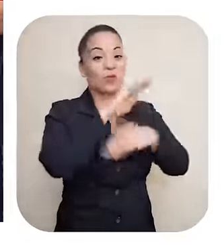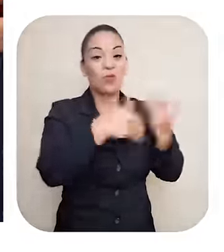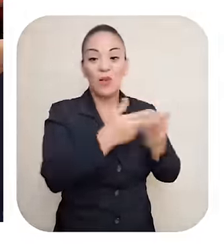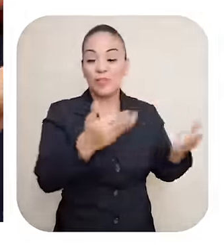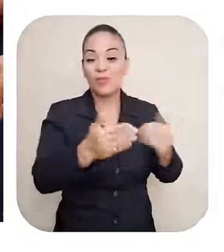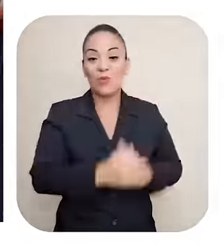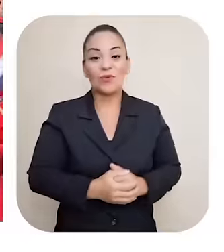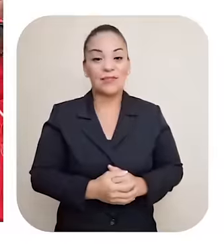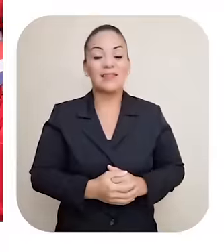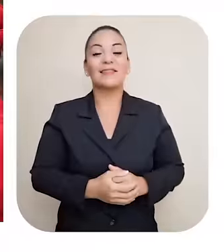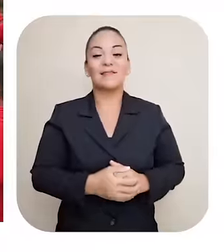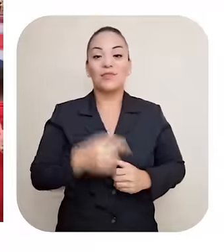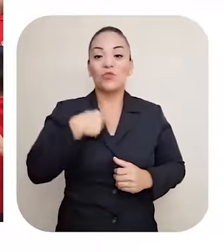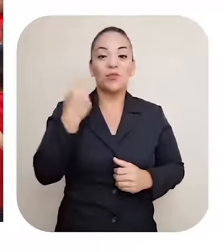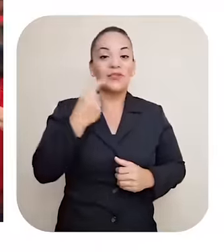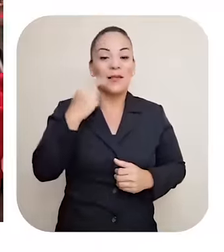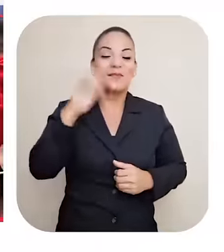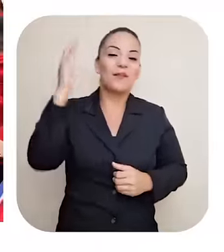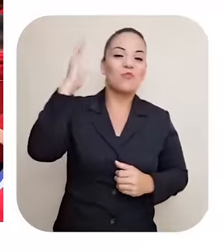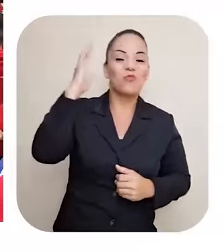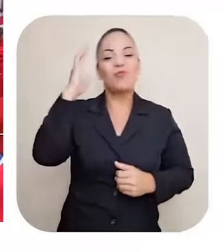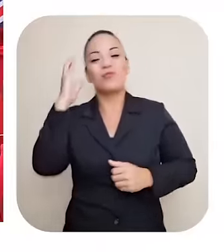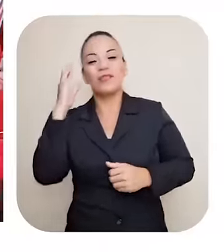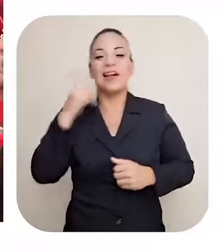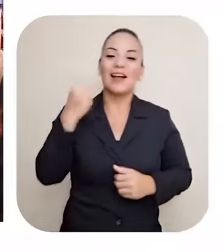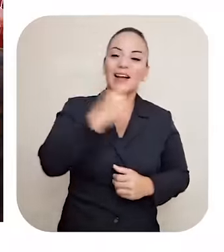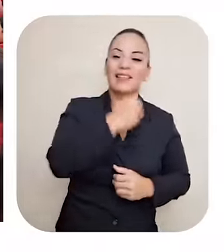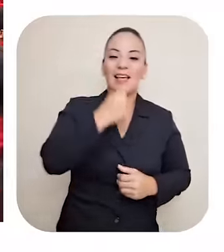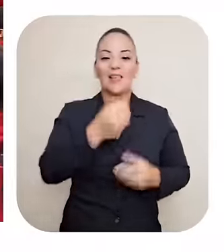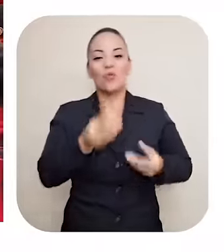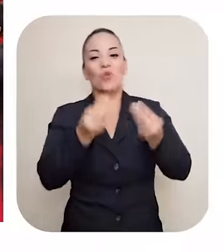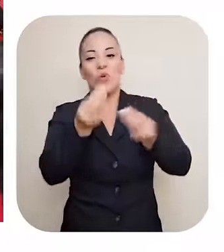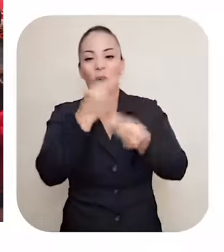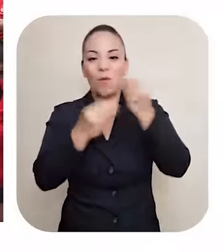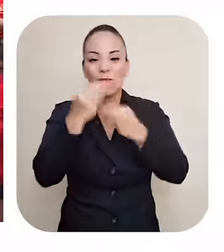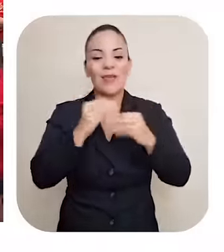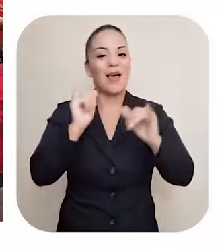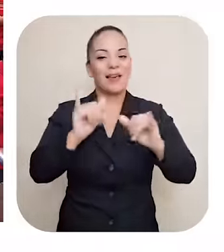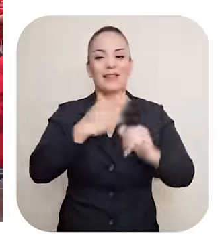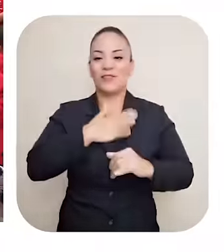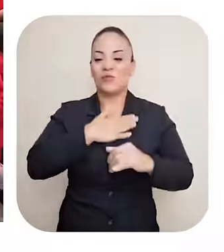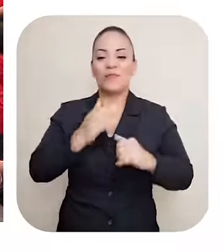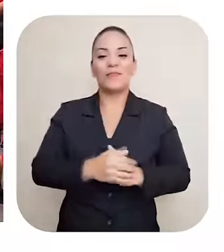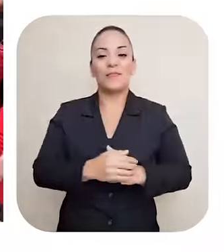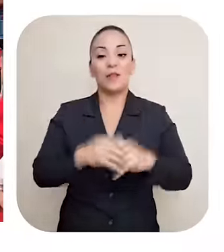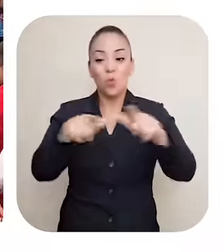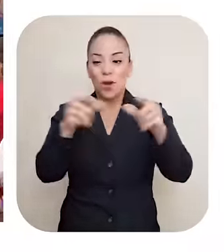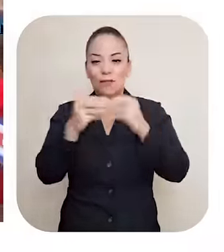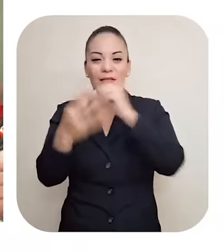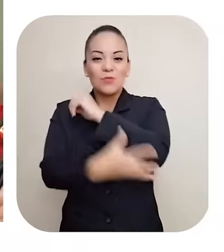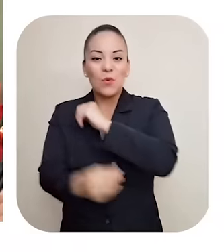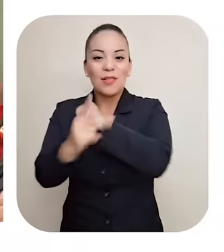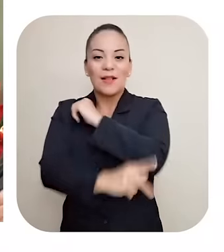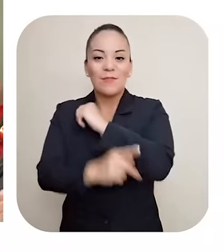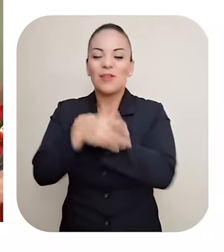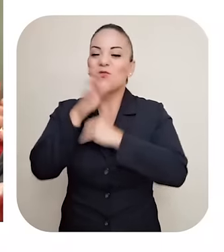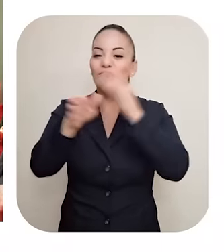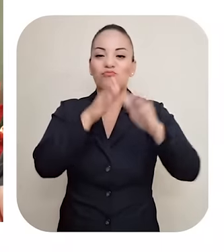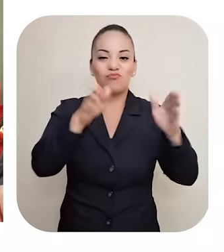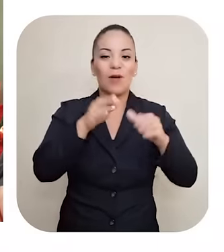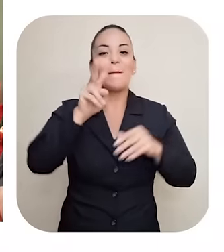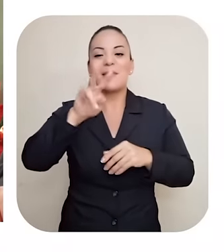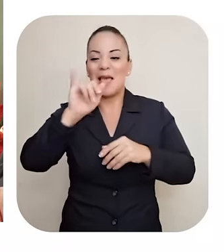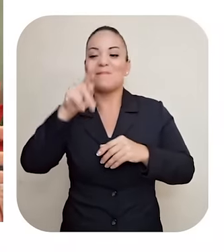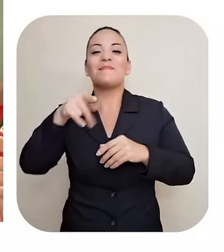Haciendo música Cantando Y dando comida Esa es mi vida Me chuchéren los precarios del país Ahí siempre me verán Esos son lugares VIP de mi vida Y